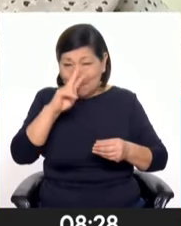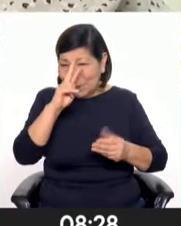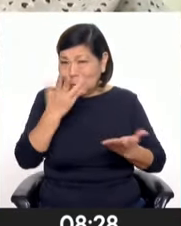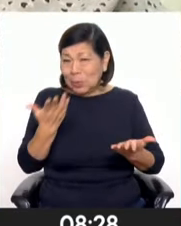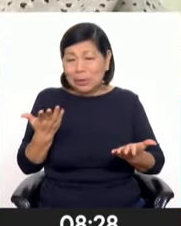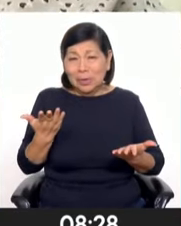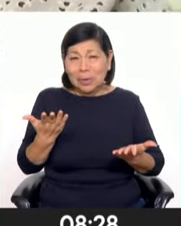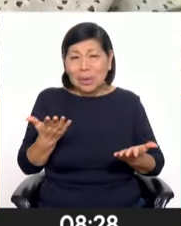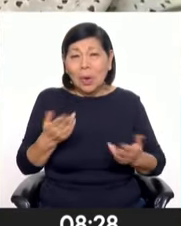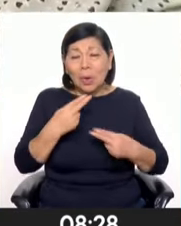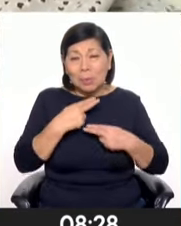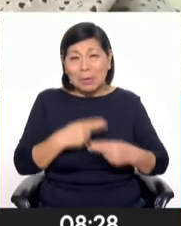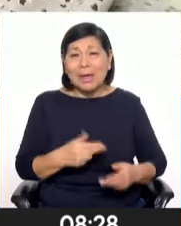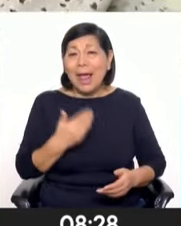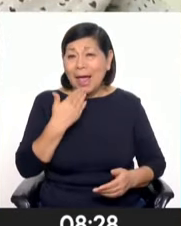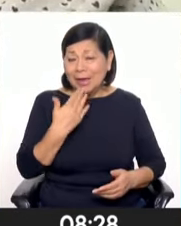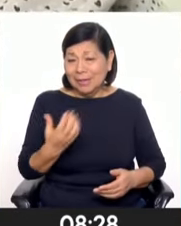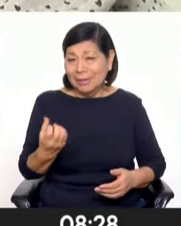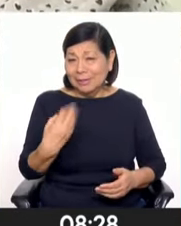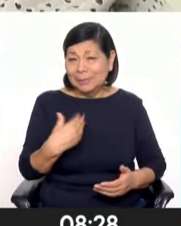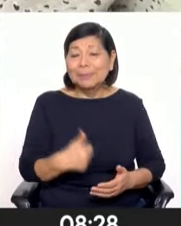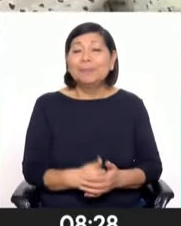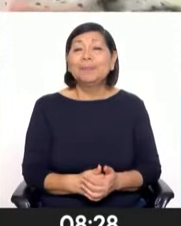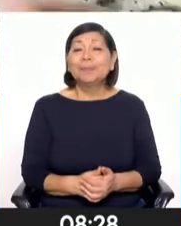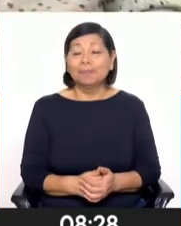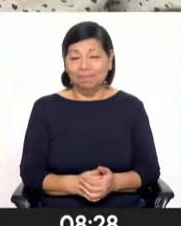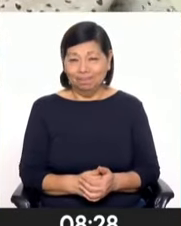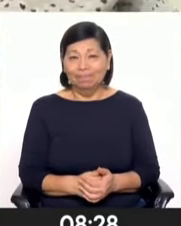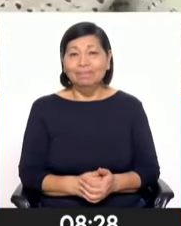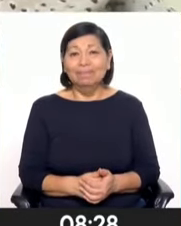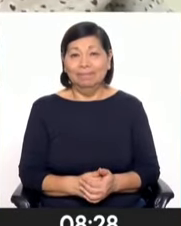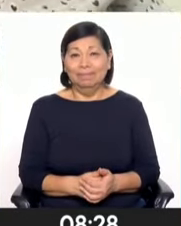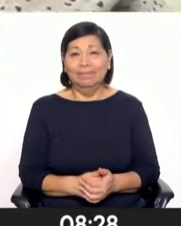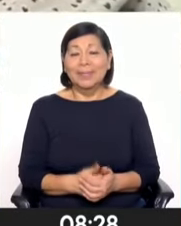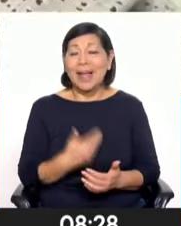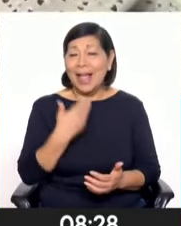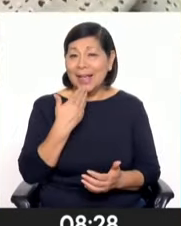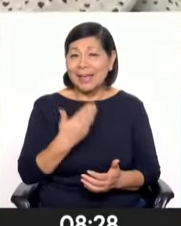sino de la humanidad. Muy amable por haber estado con nosotros esta mañana. Gracias Alex, a ti.